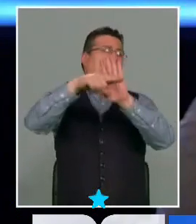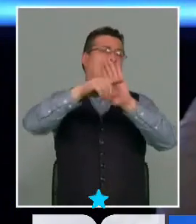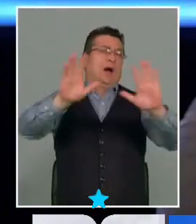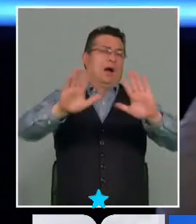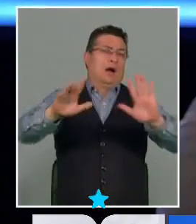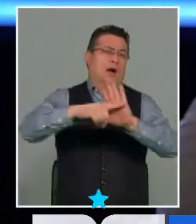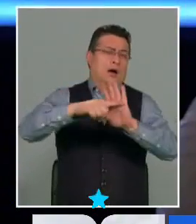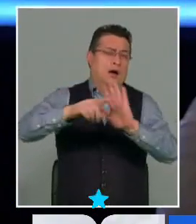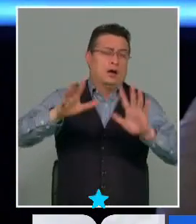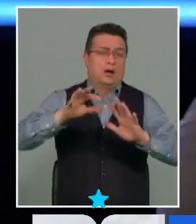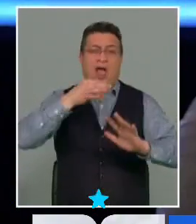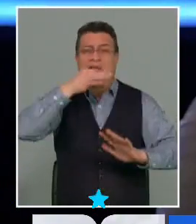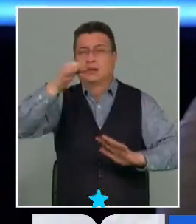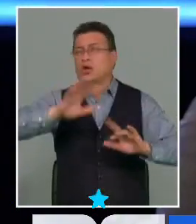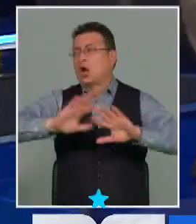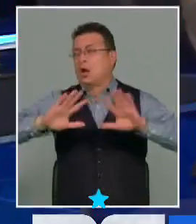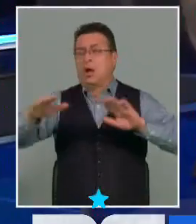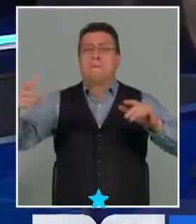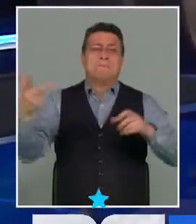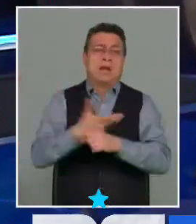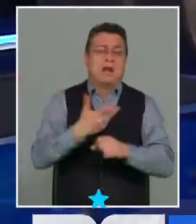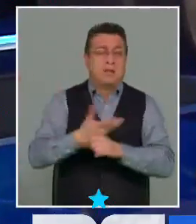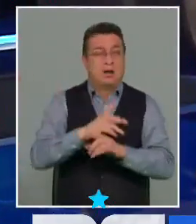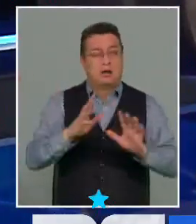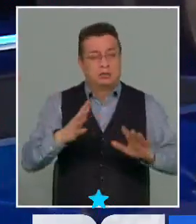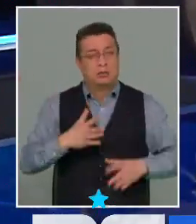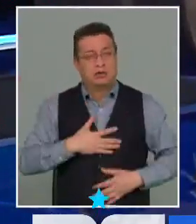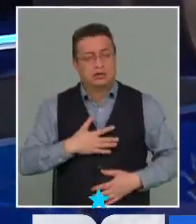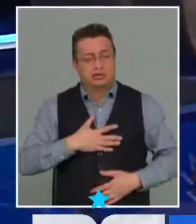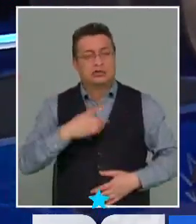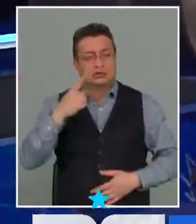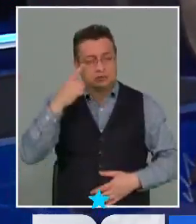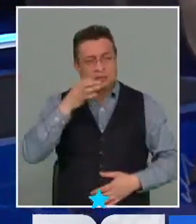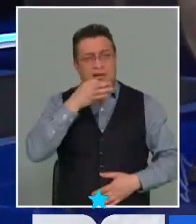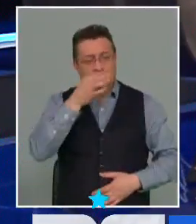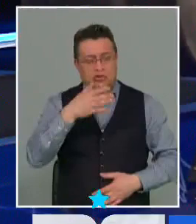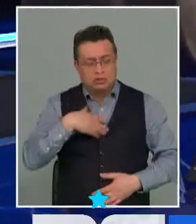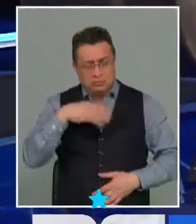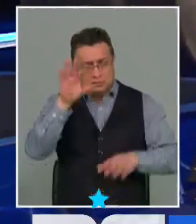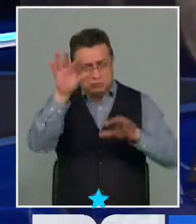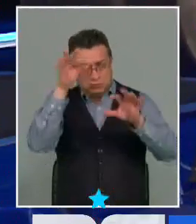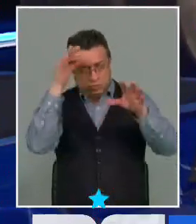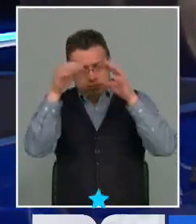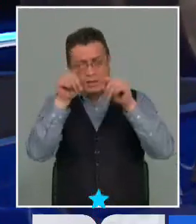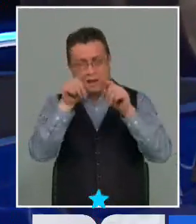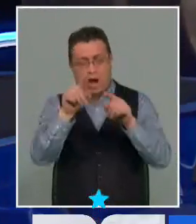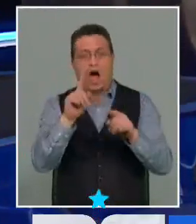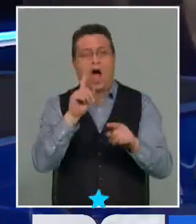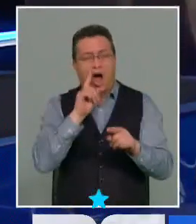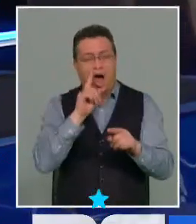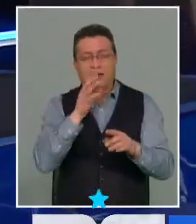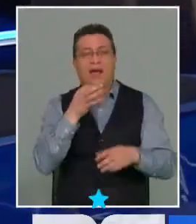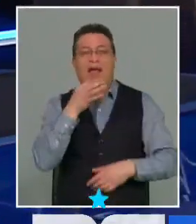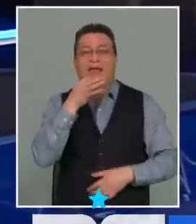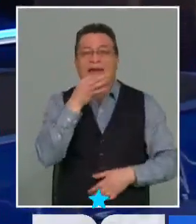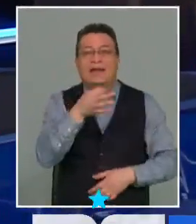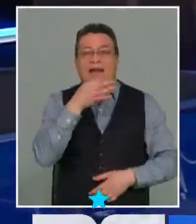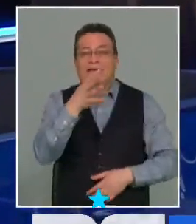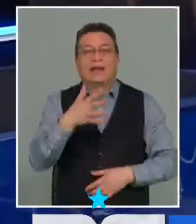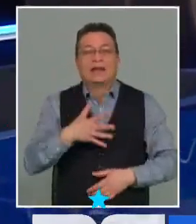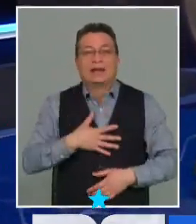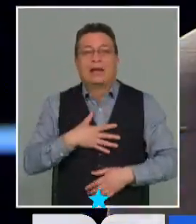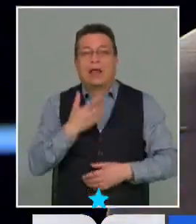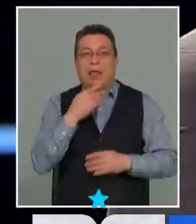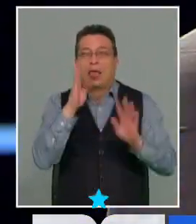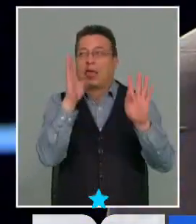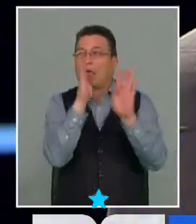lo ponen en negativo esta discusión yo creo yo siento digo y uno se da cuenta que detrás de ello están tratando de poder distraer